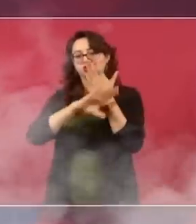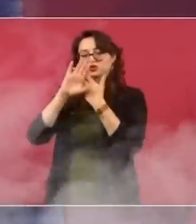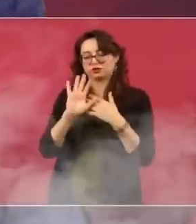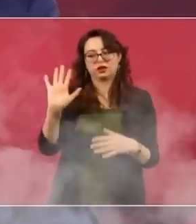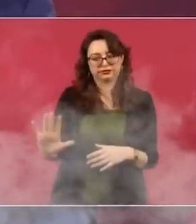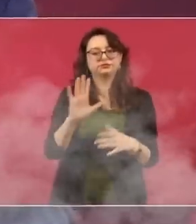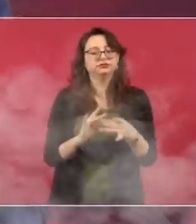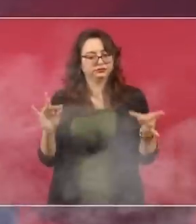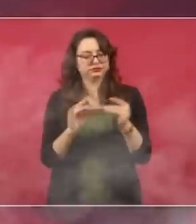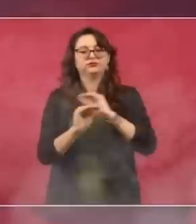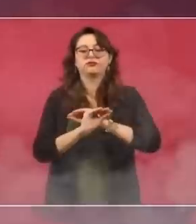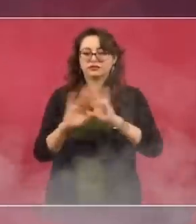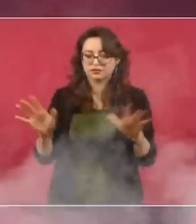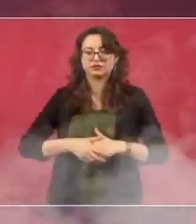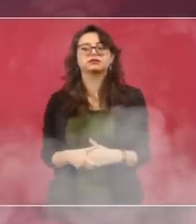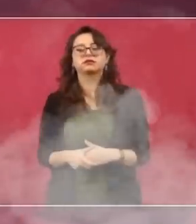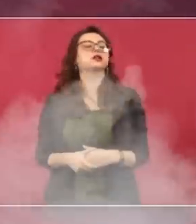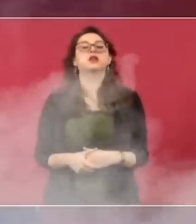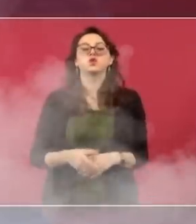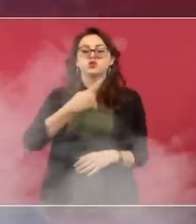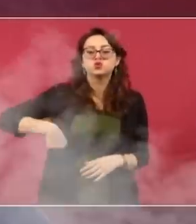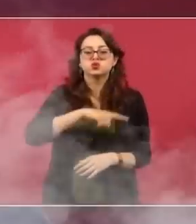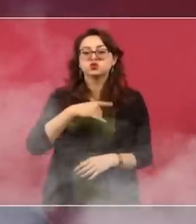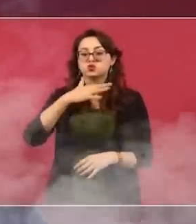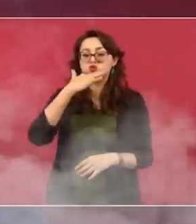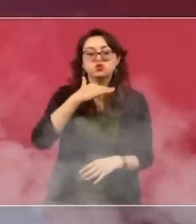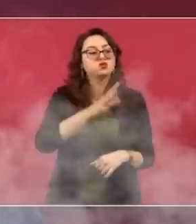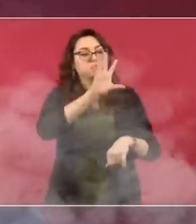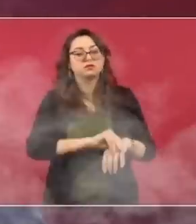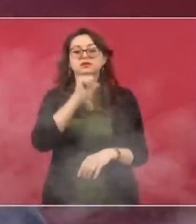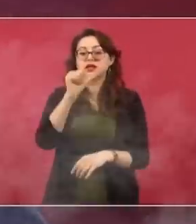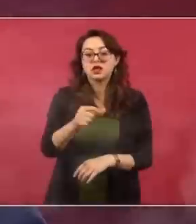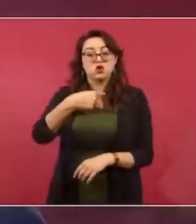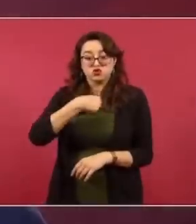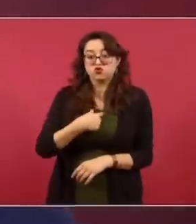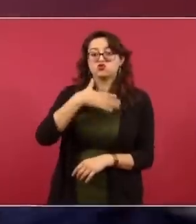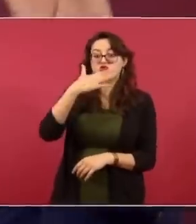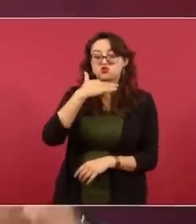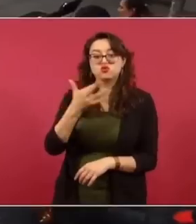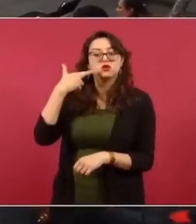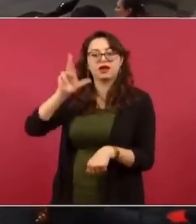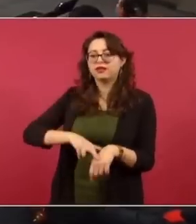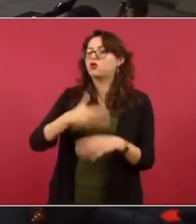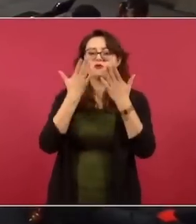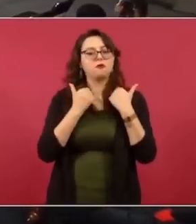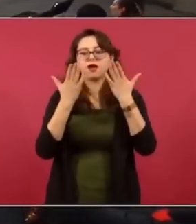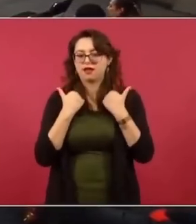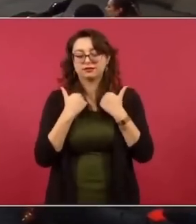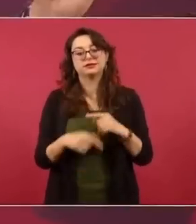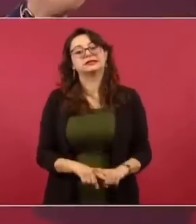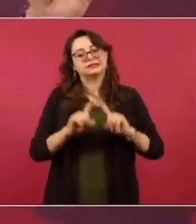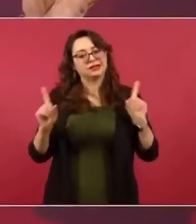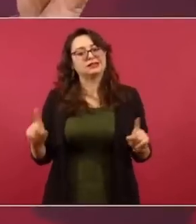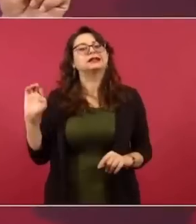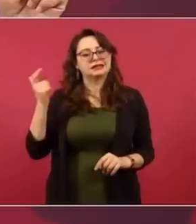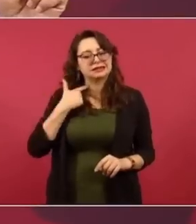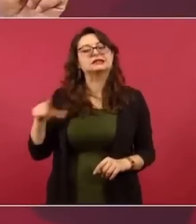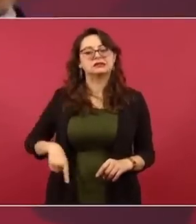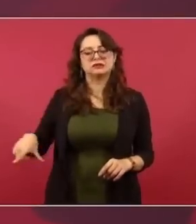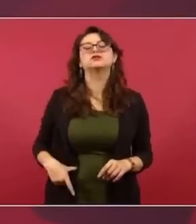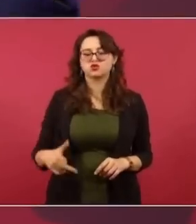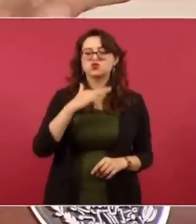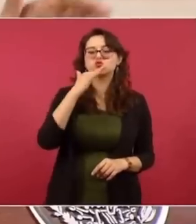no toleramos la corrupción, para decirlo con más claridad, no somos corrupción, no somos rateros. A diferencia de los gobiernos anteriores,